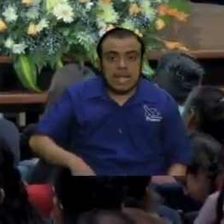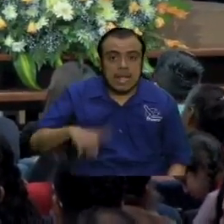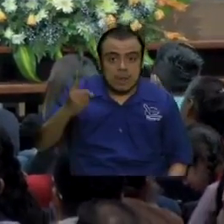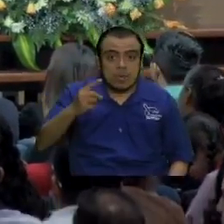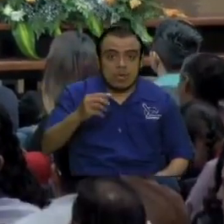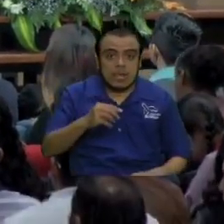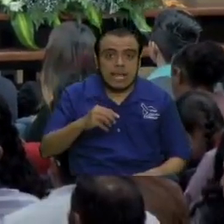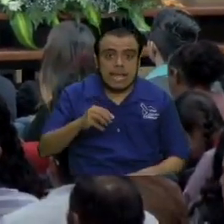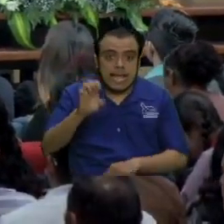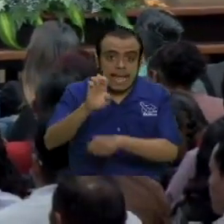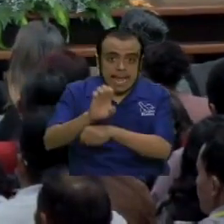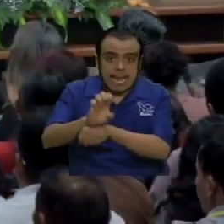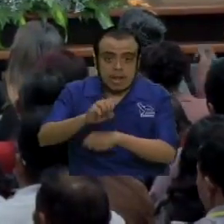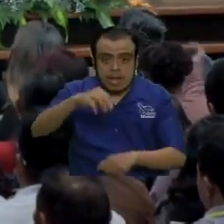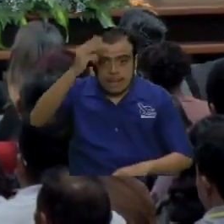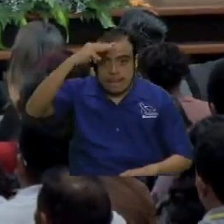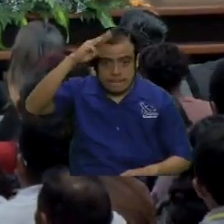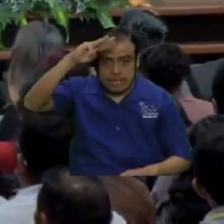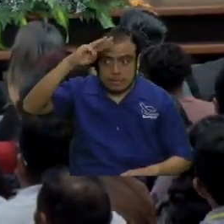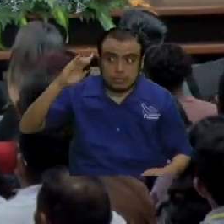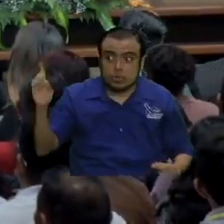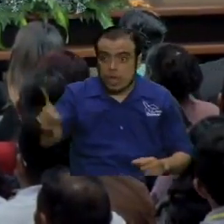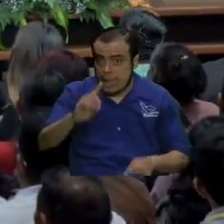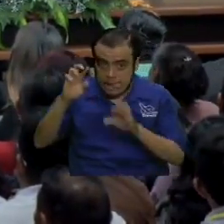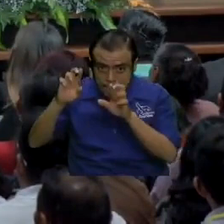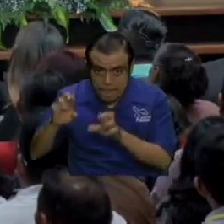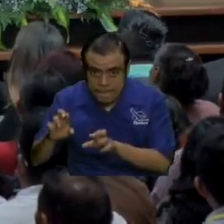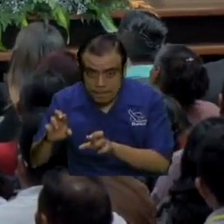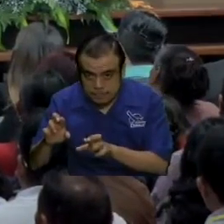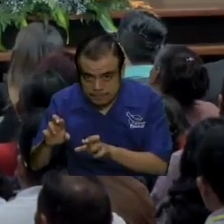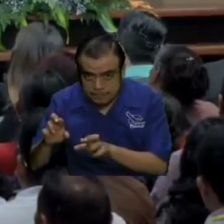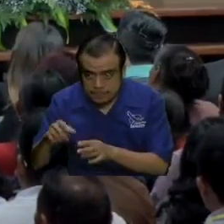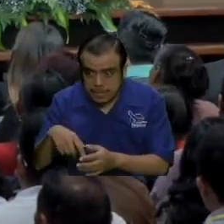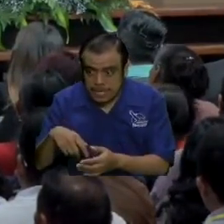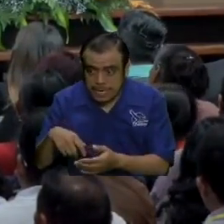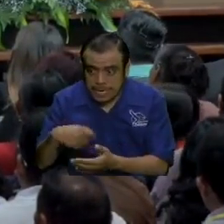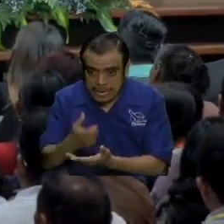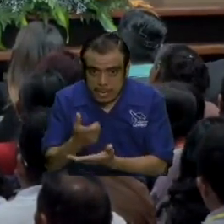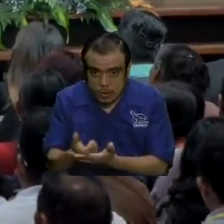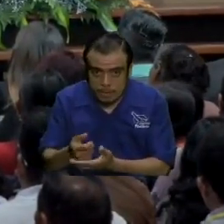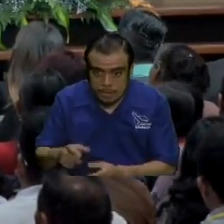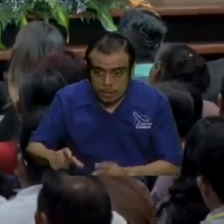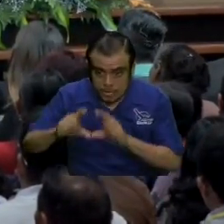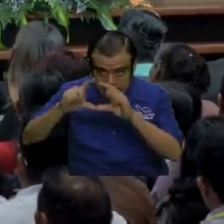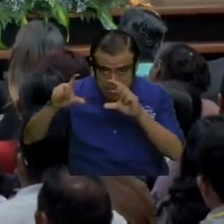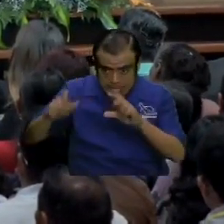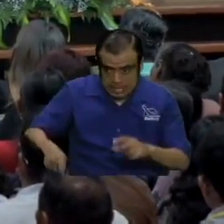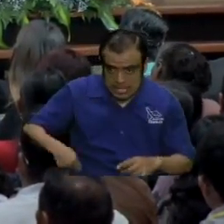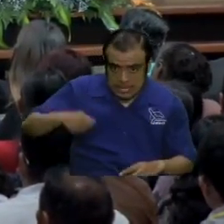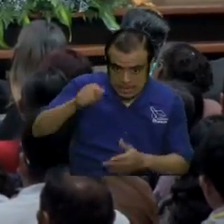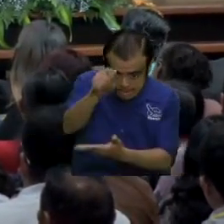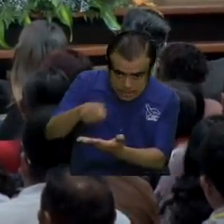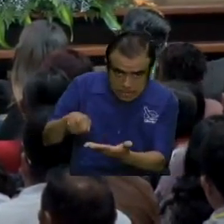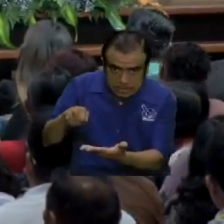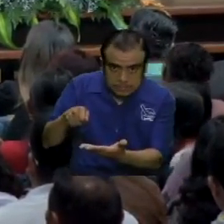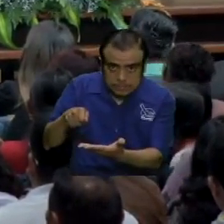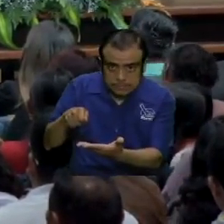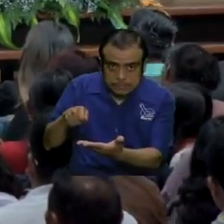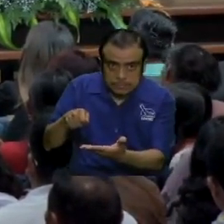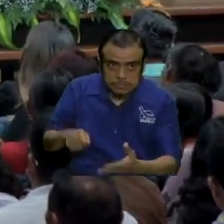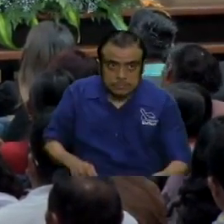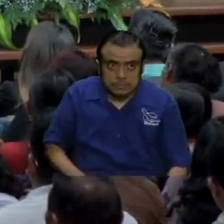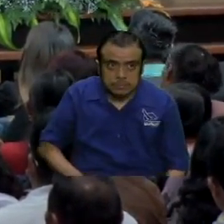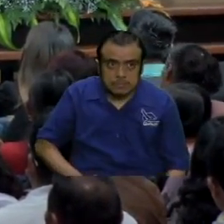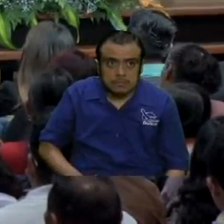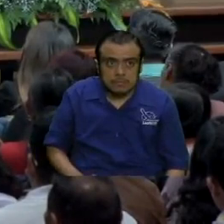todo aquel que haga una compra con su tarjeta de crédito la entidad de Hacienda se llama allá también